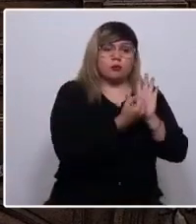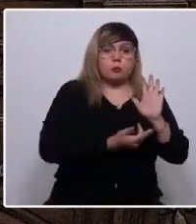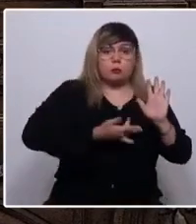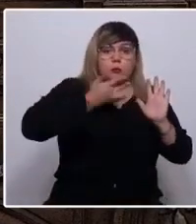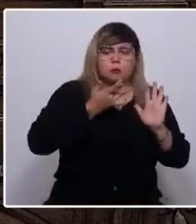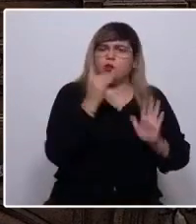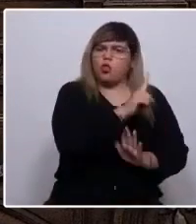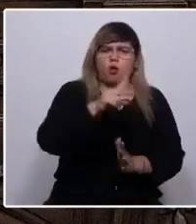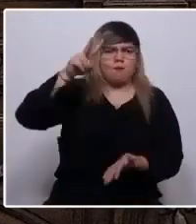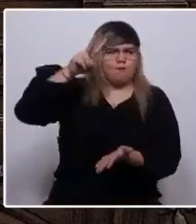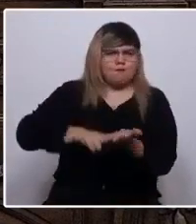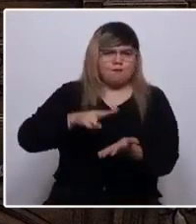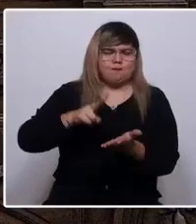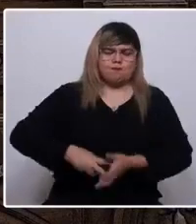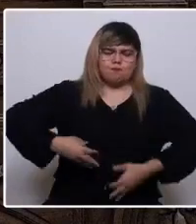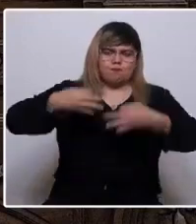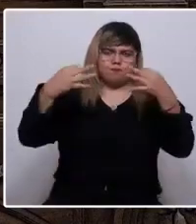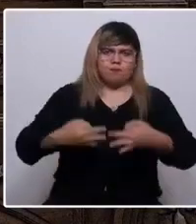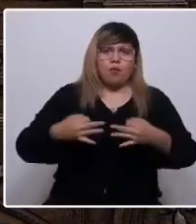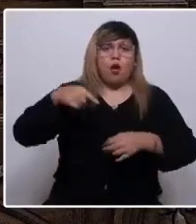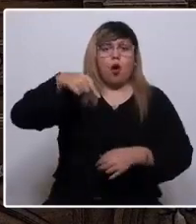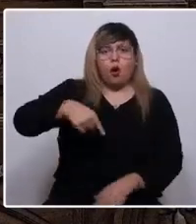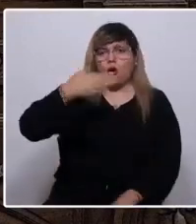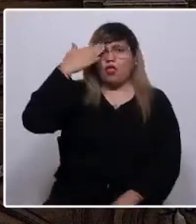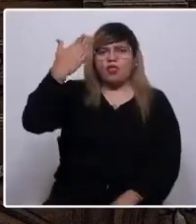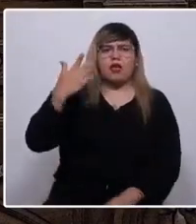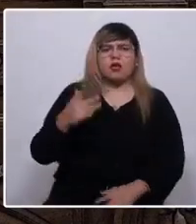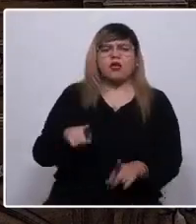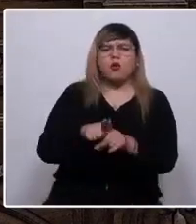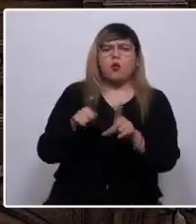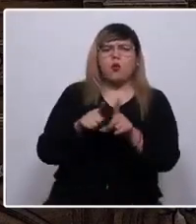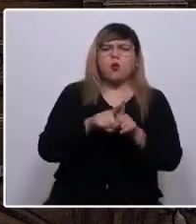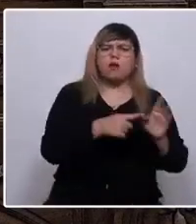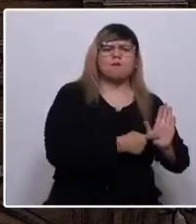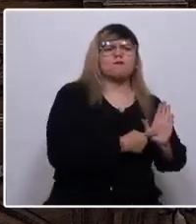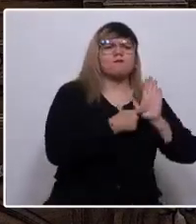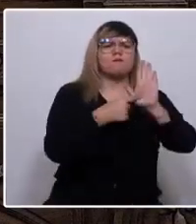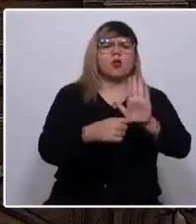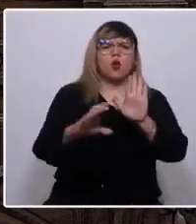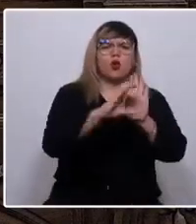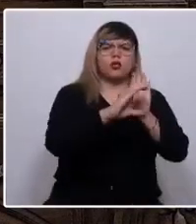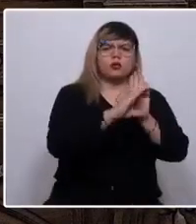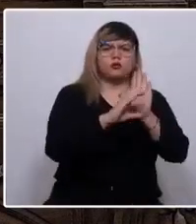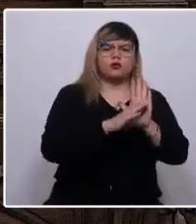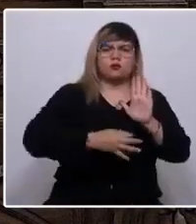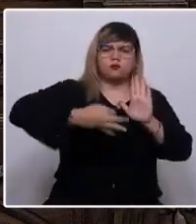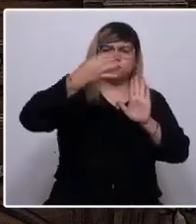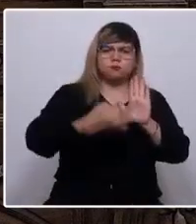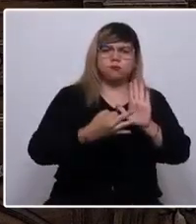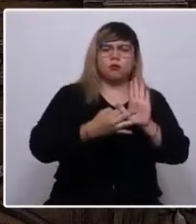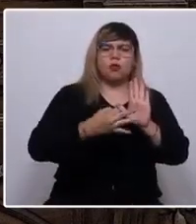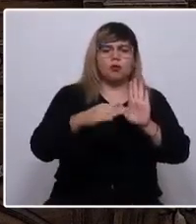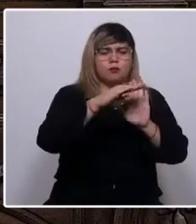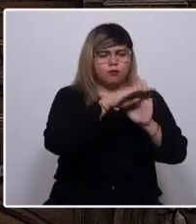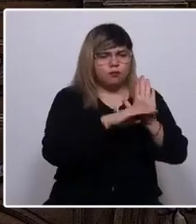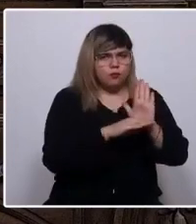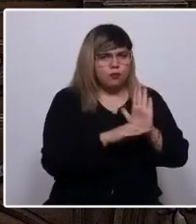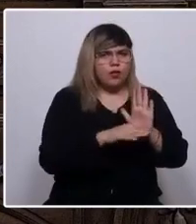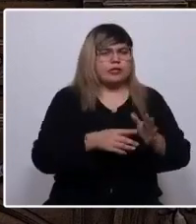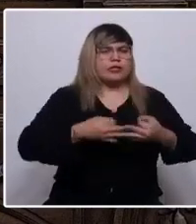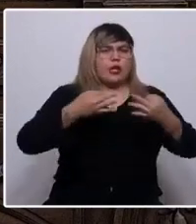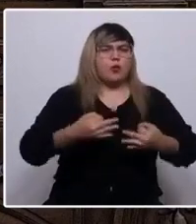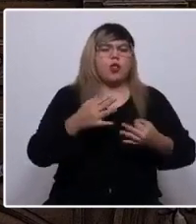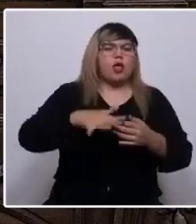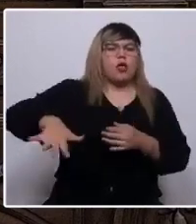de manera real y concreta. Esto es consagrando disposiciones constitucionales que garanticen nuestra comparecencia en el espacio